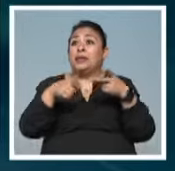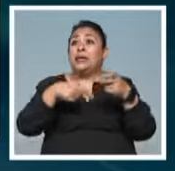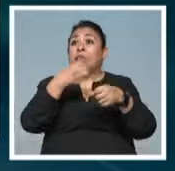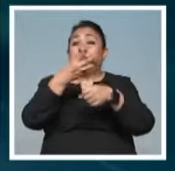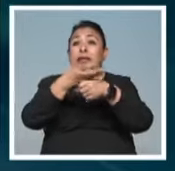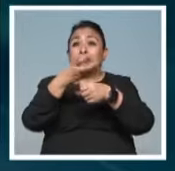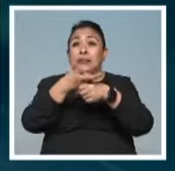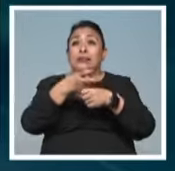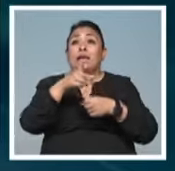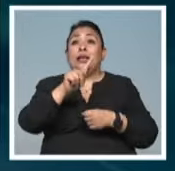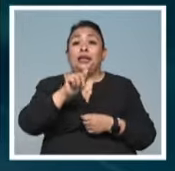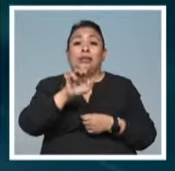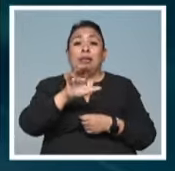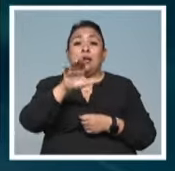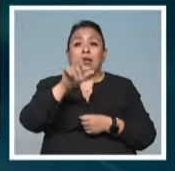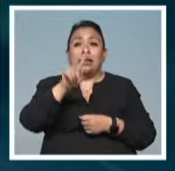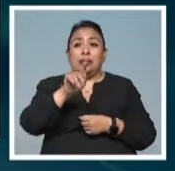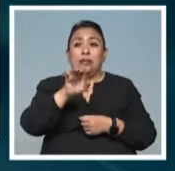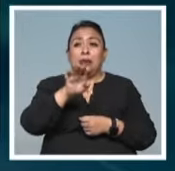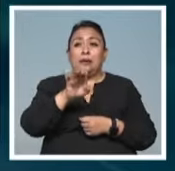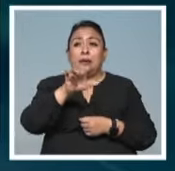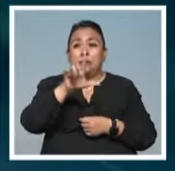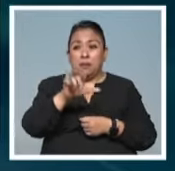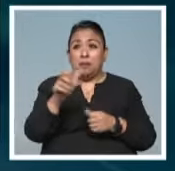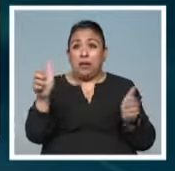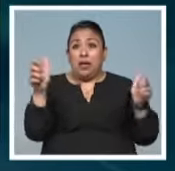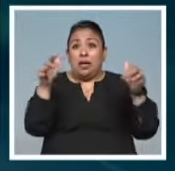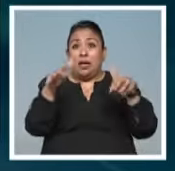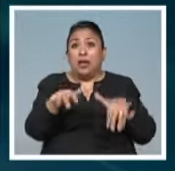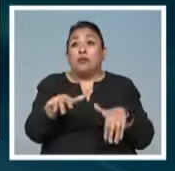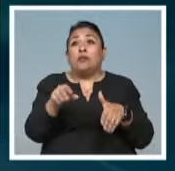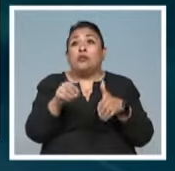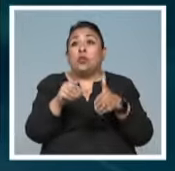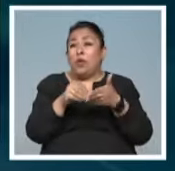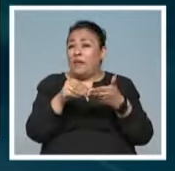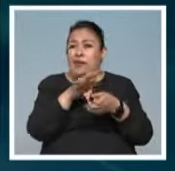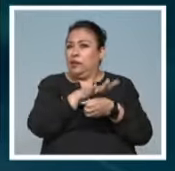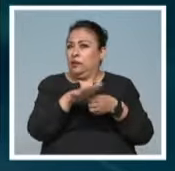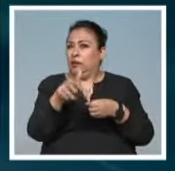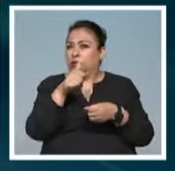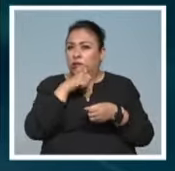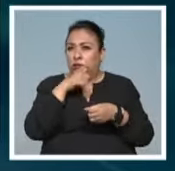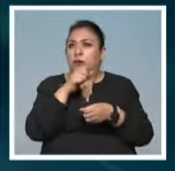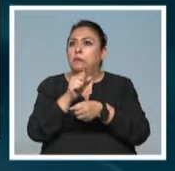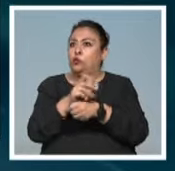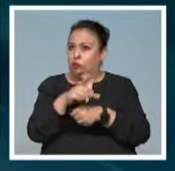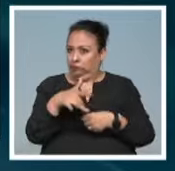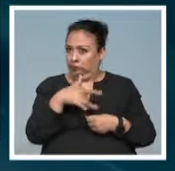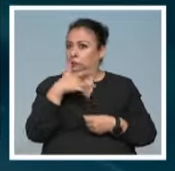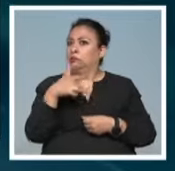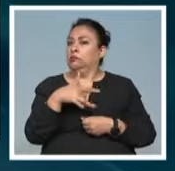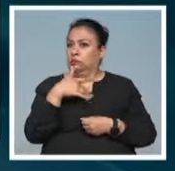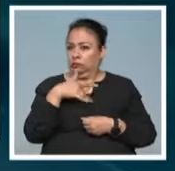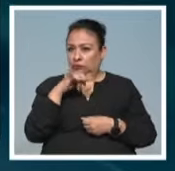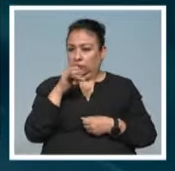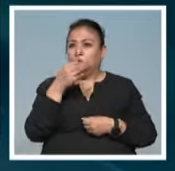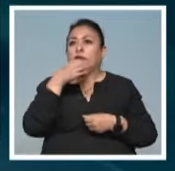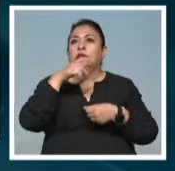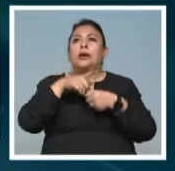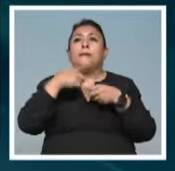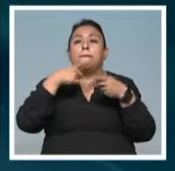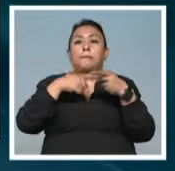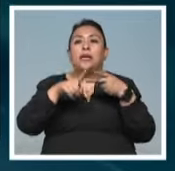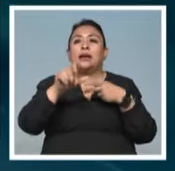edición del Decate Emblema. Aunque el evento aún estaba lleno, la emoción era palpable. El festival